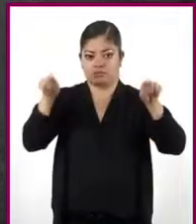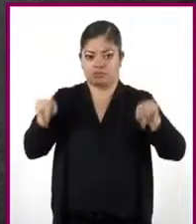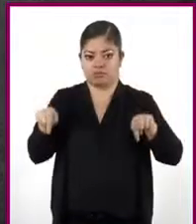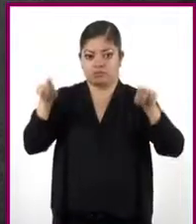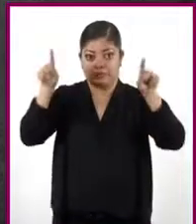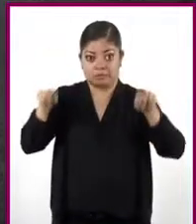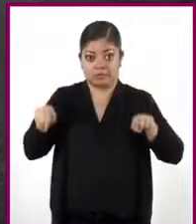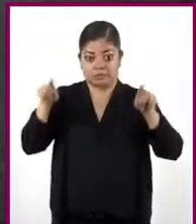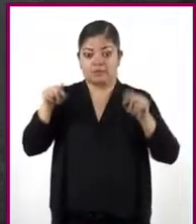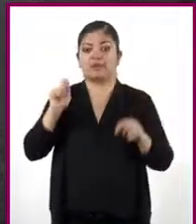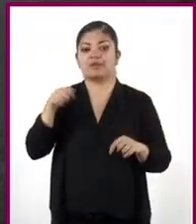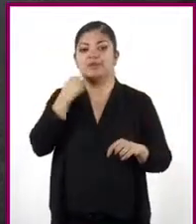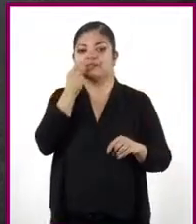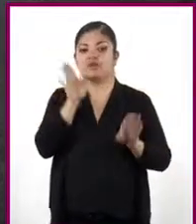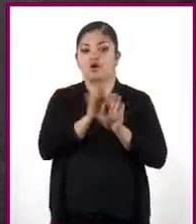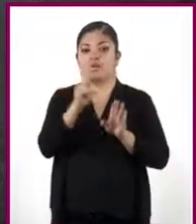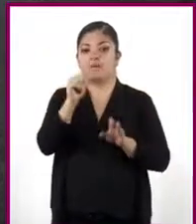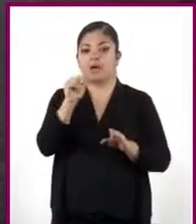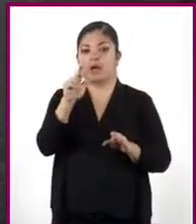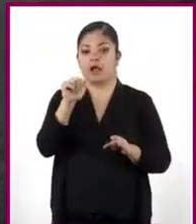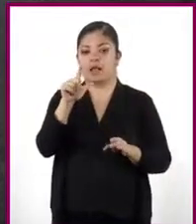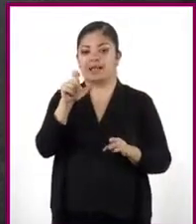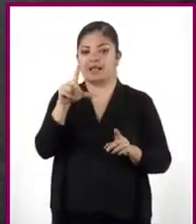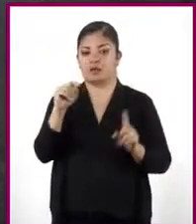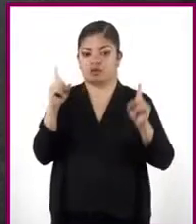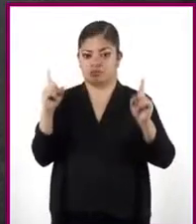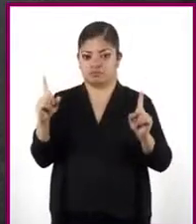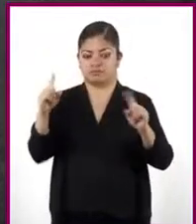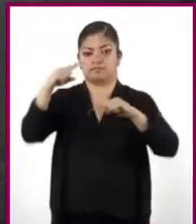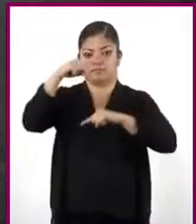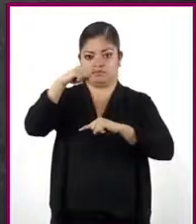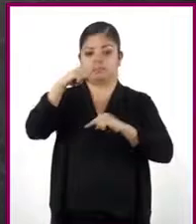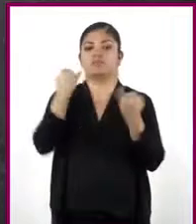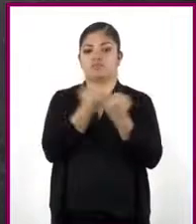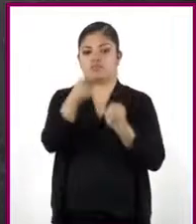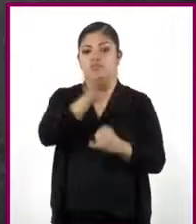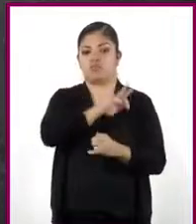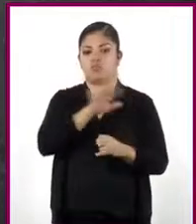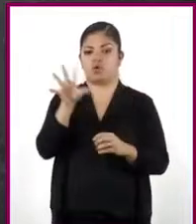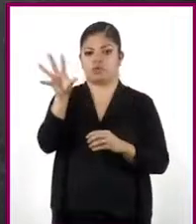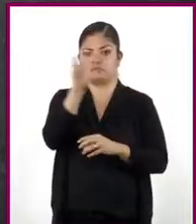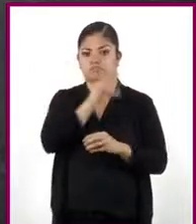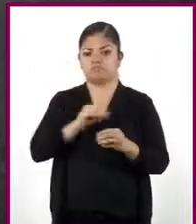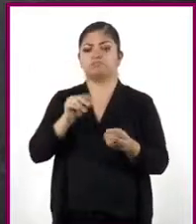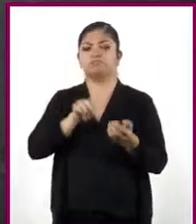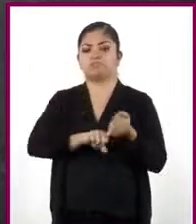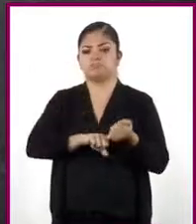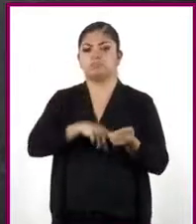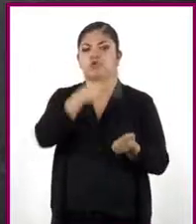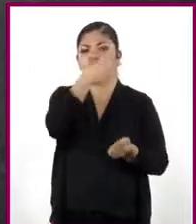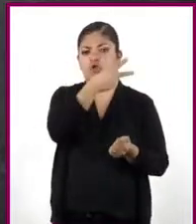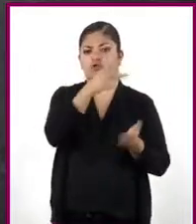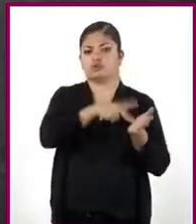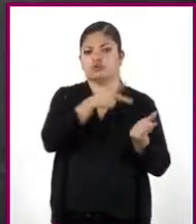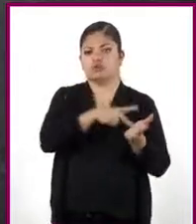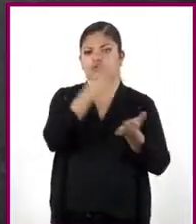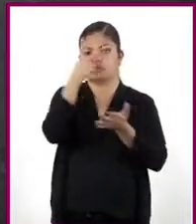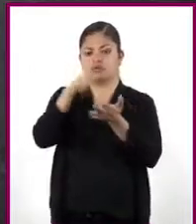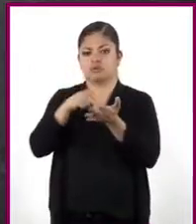de lados paralelos iguales, así que también podemos expresar su perímetro como la suma de dos veces cada lado.